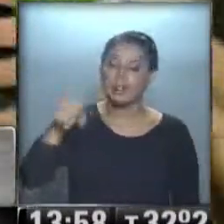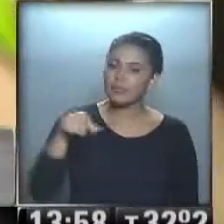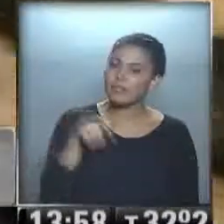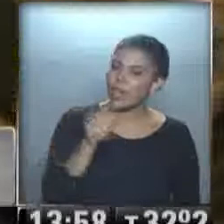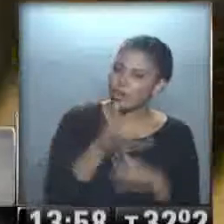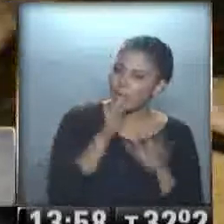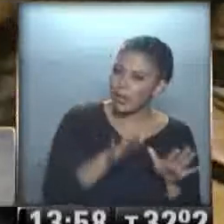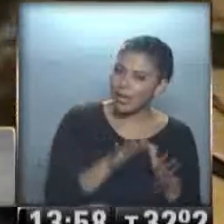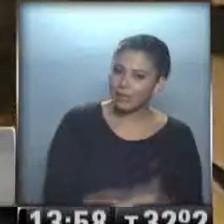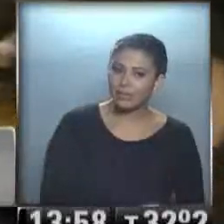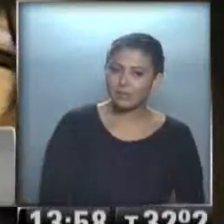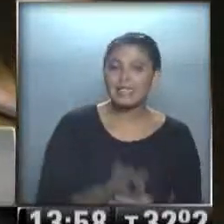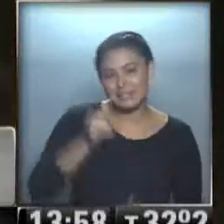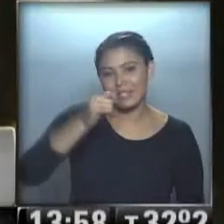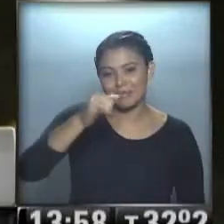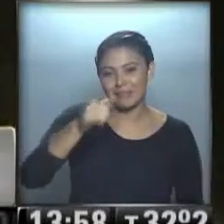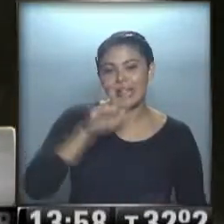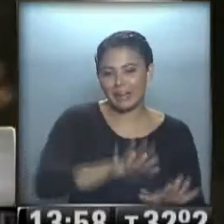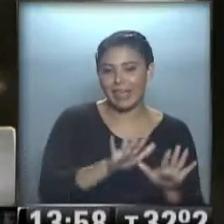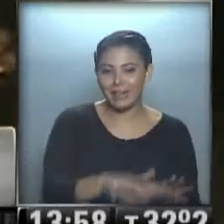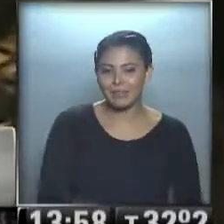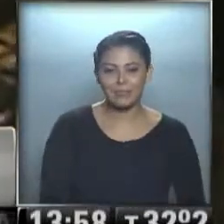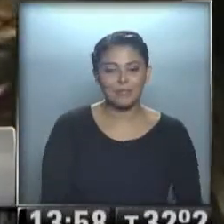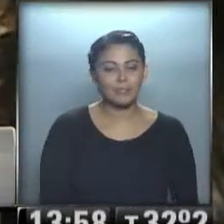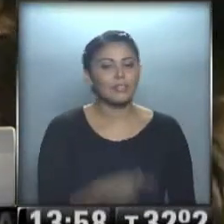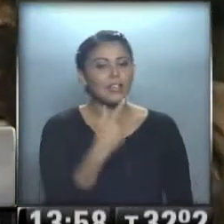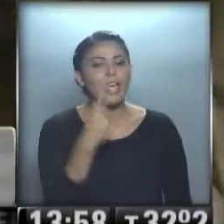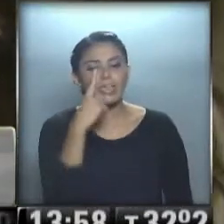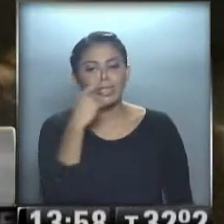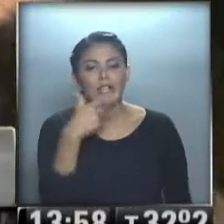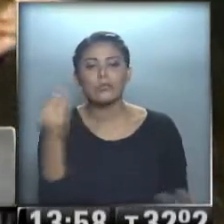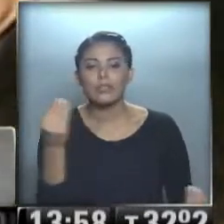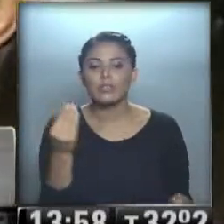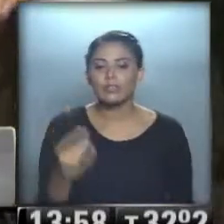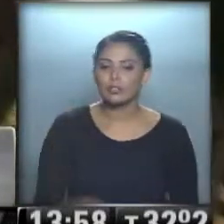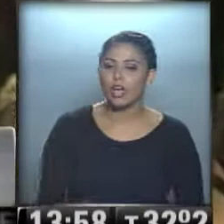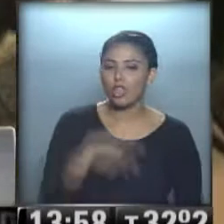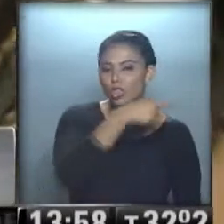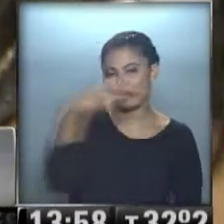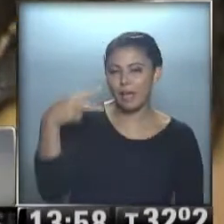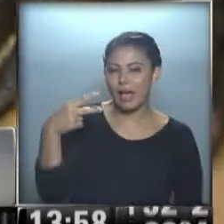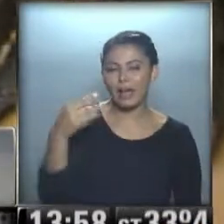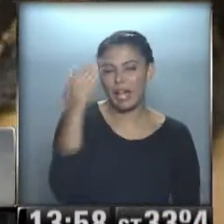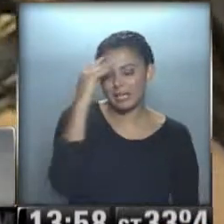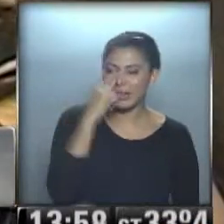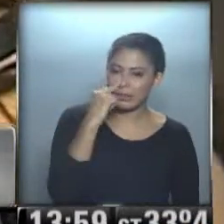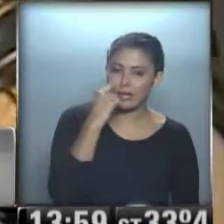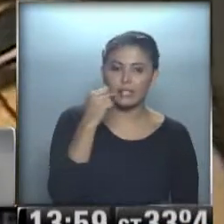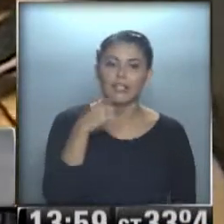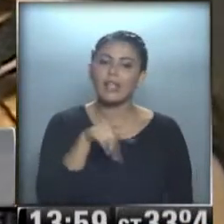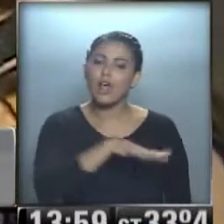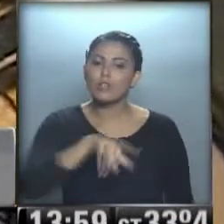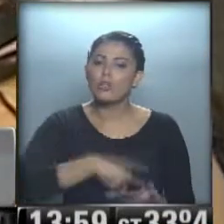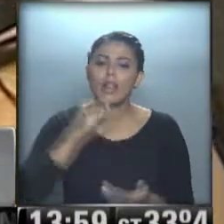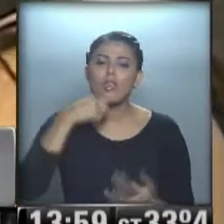novio se queda? Sí, se queda. ¿Por cuántos días? Dos semanas, 15 días. ¿Qué tiene de lindo Victoria?